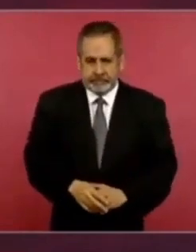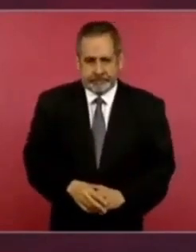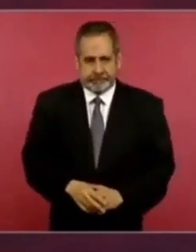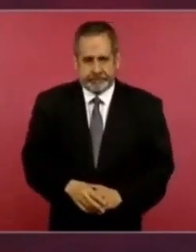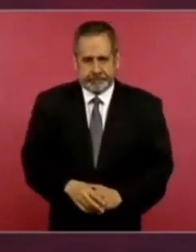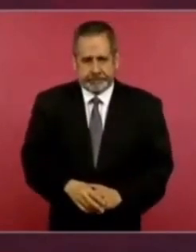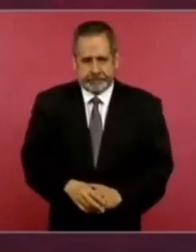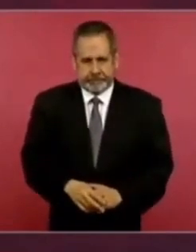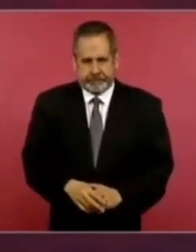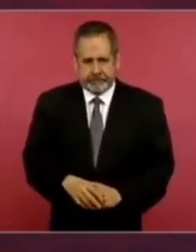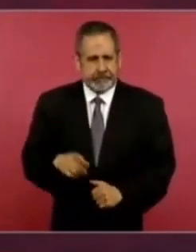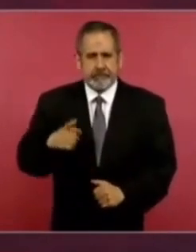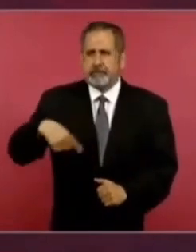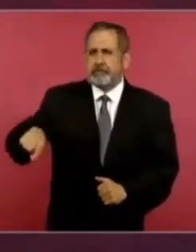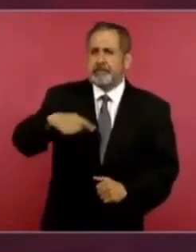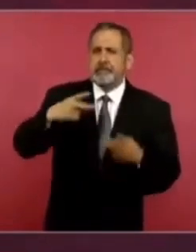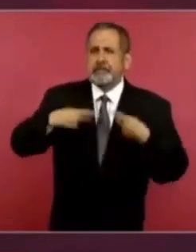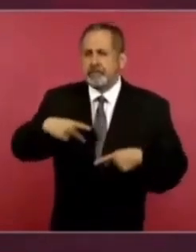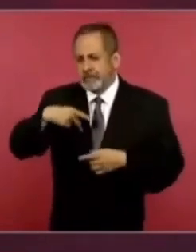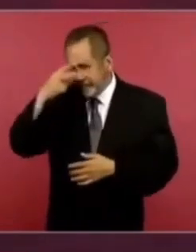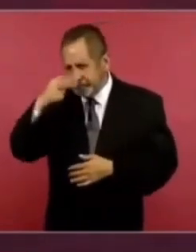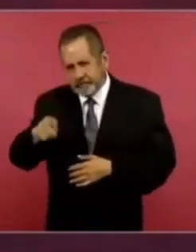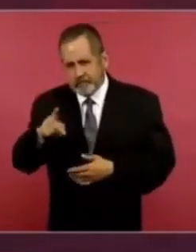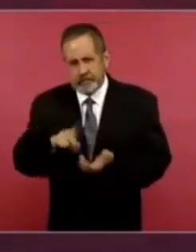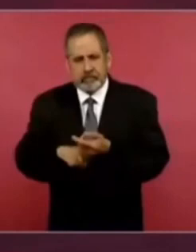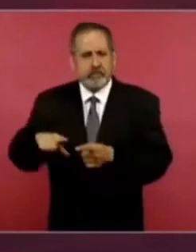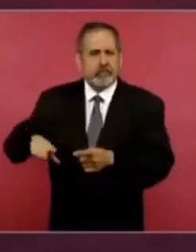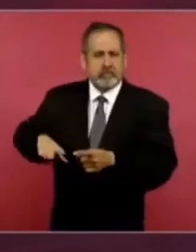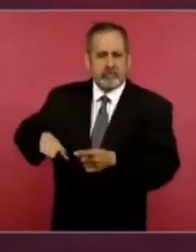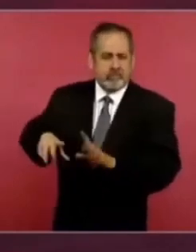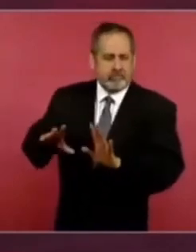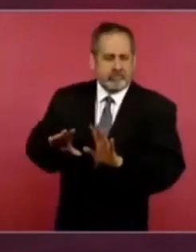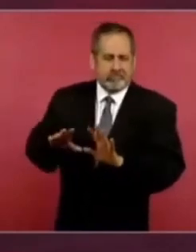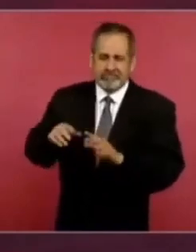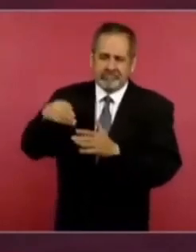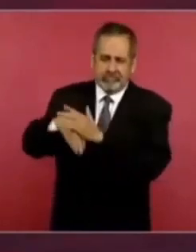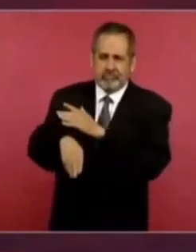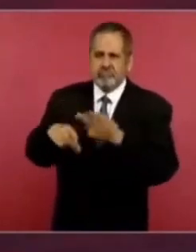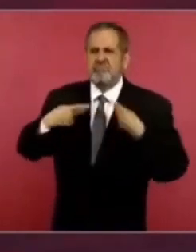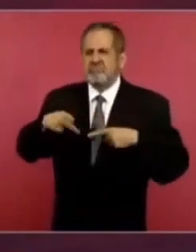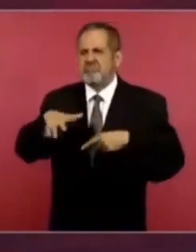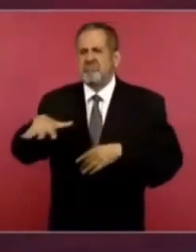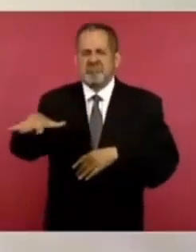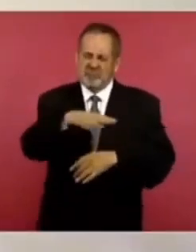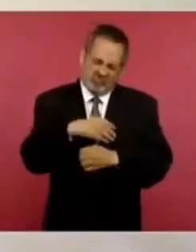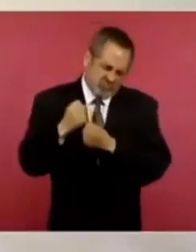No a México, al gobierno, porque México no se quiebra.